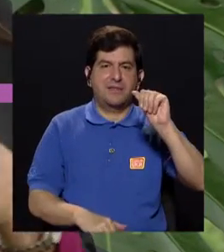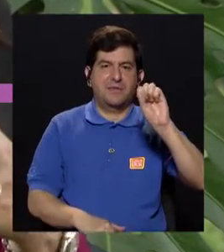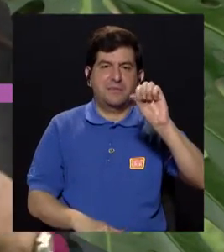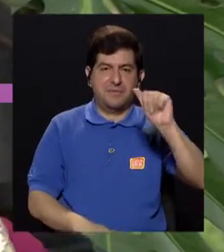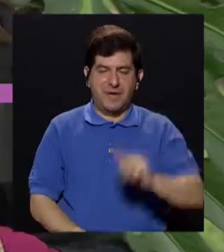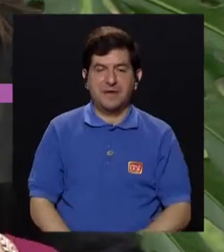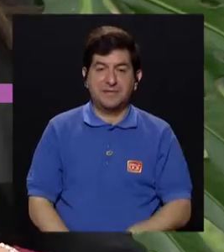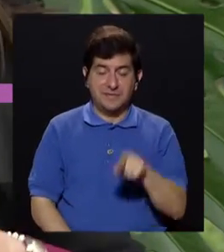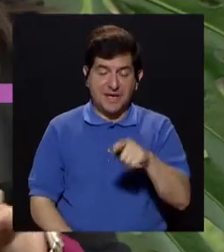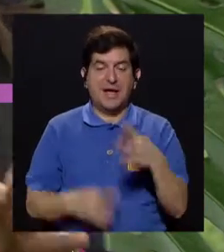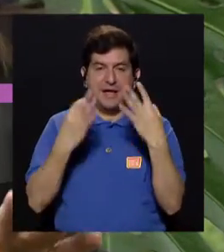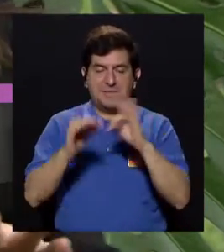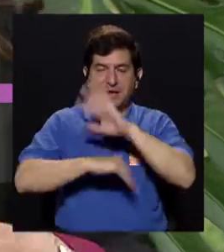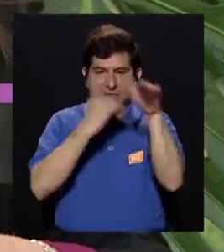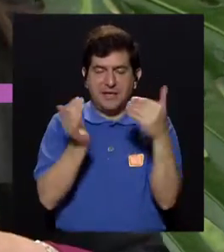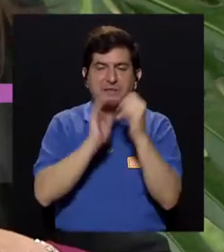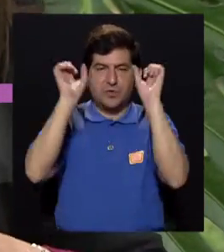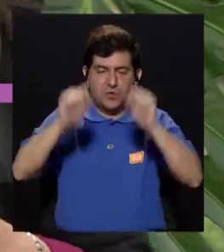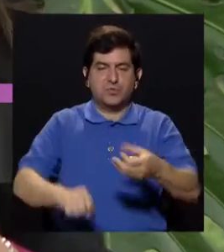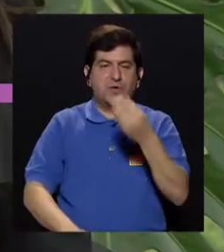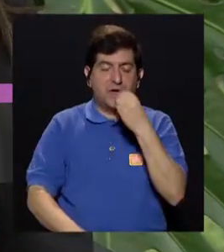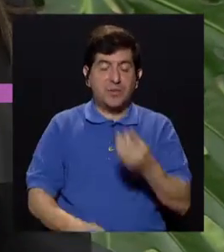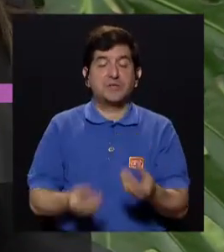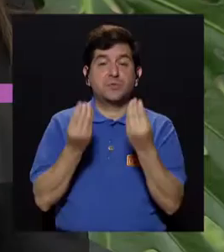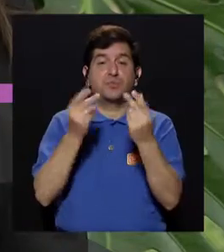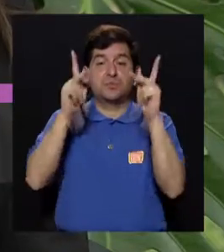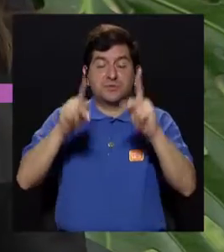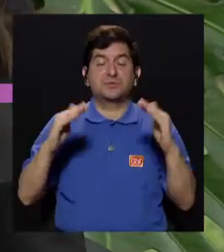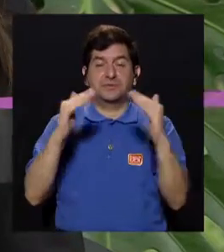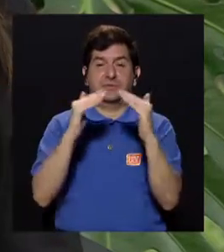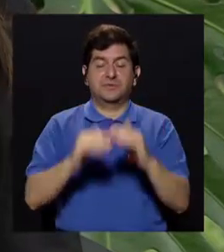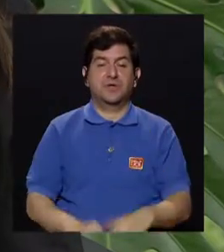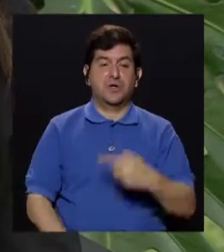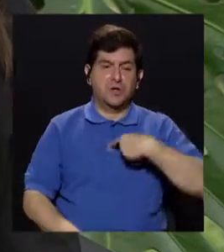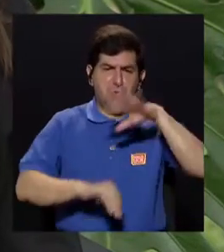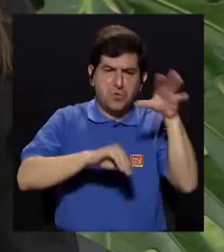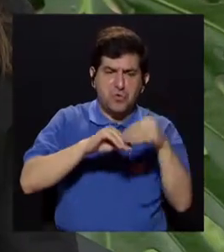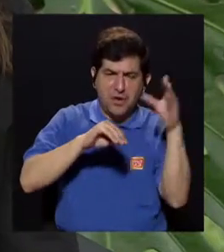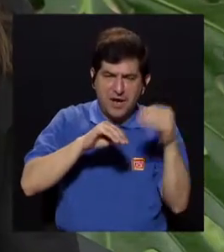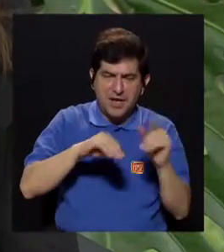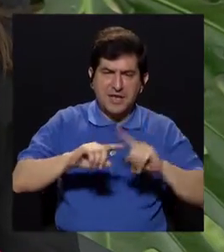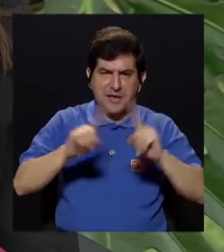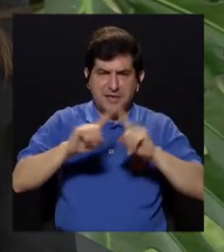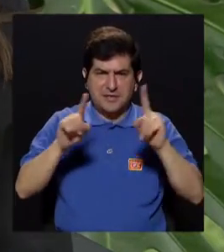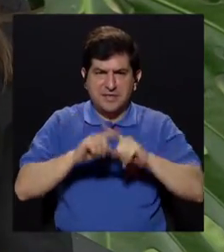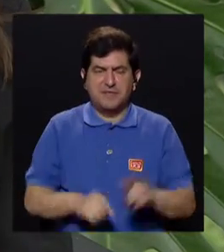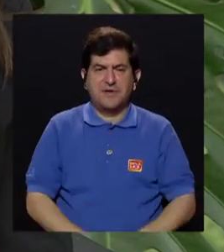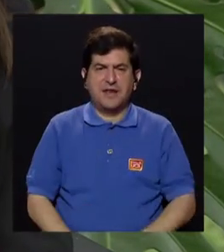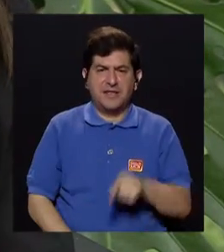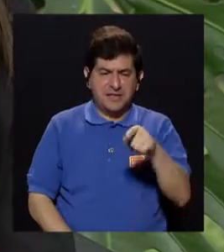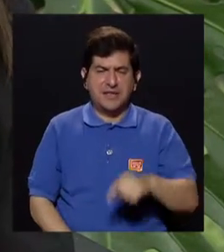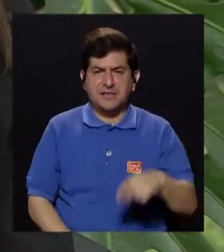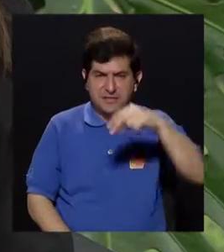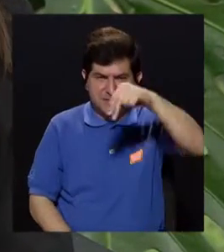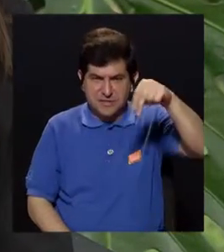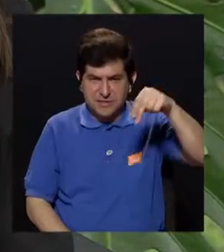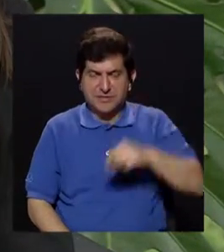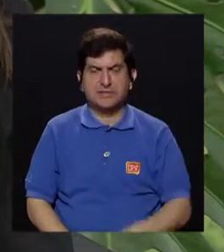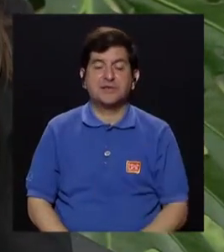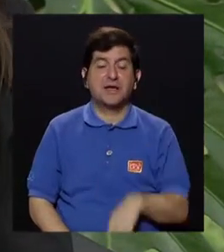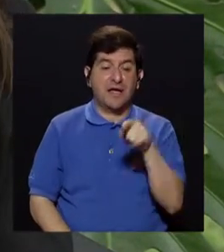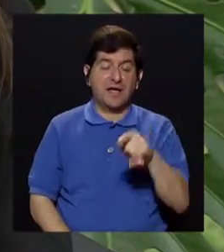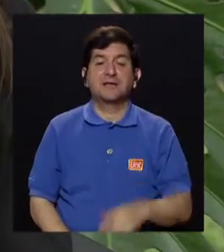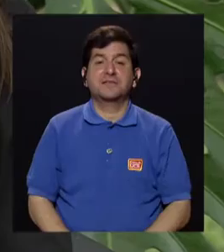una manera de estirar la proteína para que alcance para todos y se le pone cebolla, chile dulce, culantro, no estamos hablando de eso, estamos